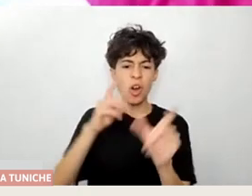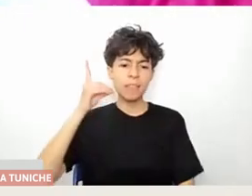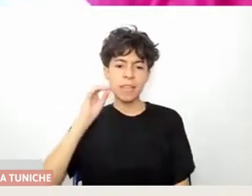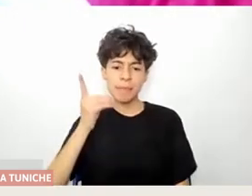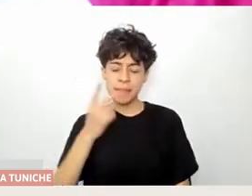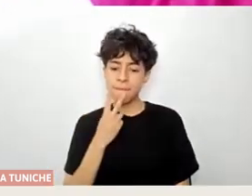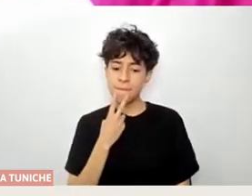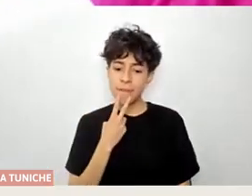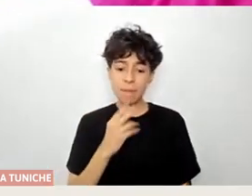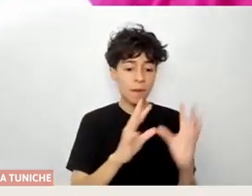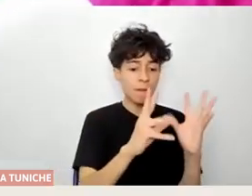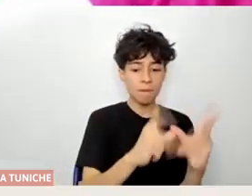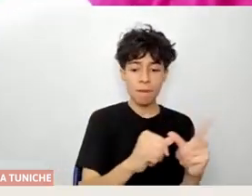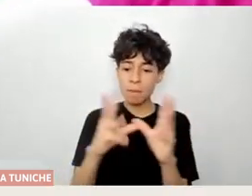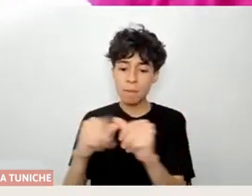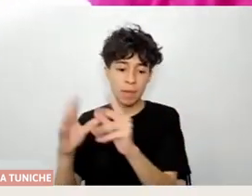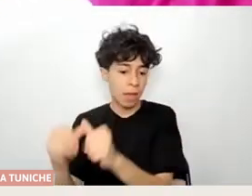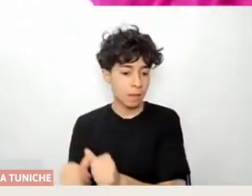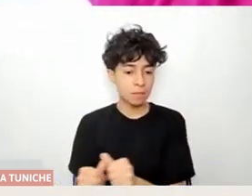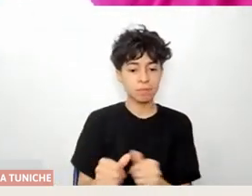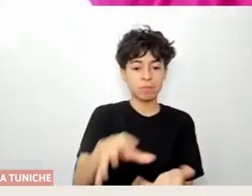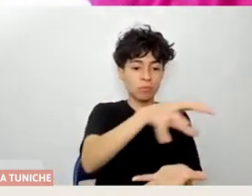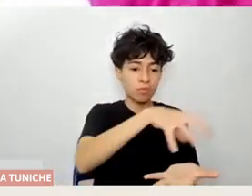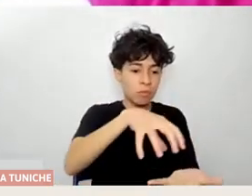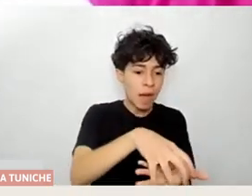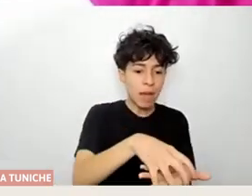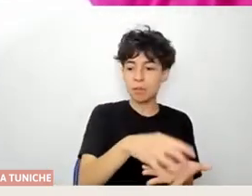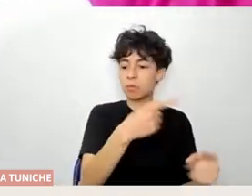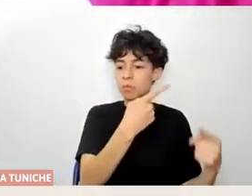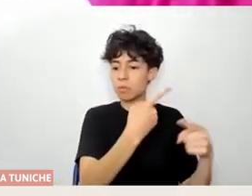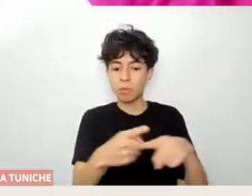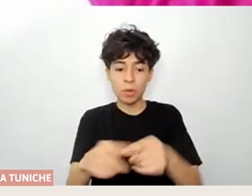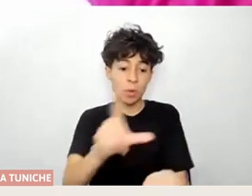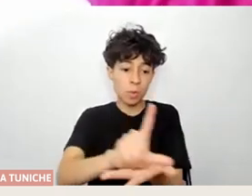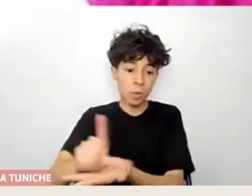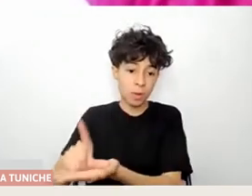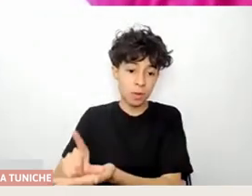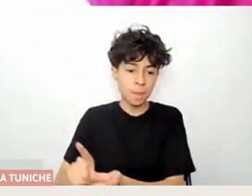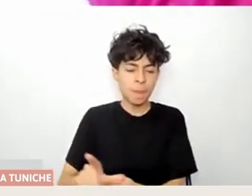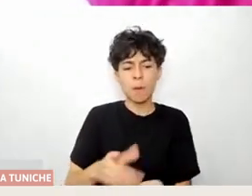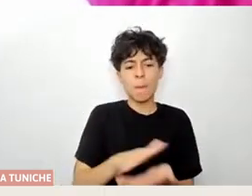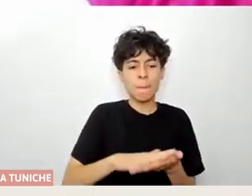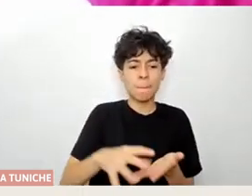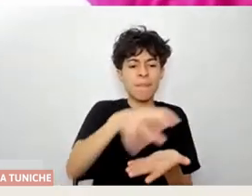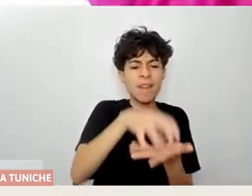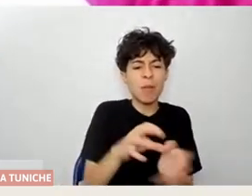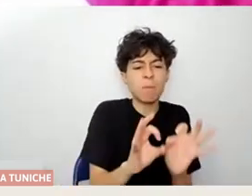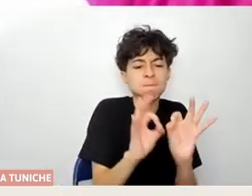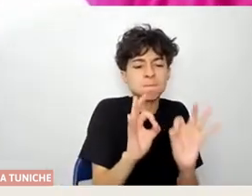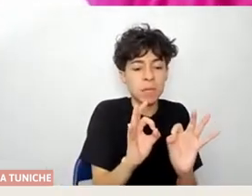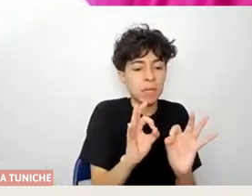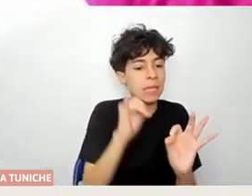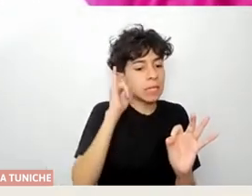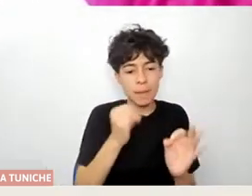familias, nuestros barrios, por muy exclusivos que sean, ella no queda fuera. Es parte de nuestro